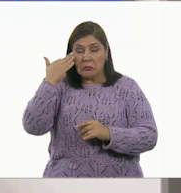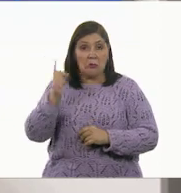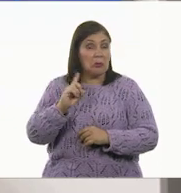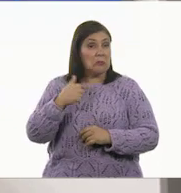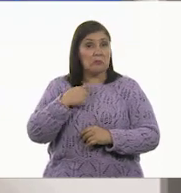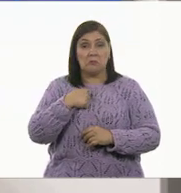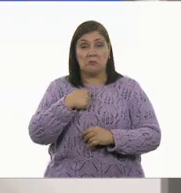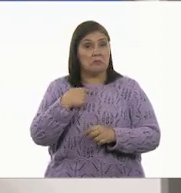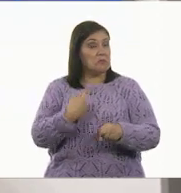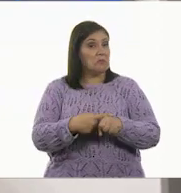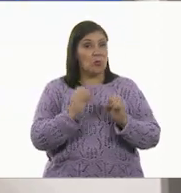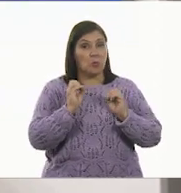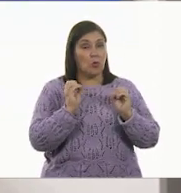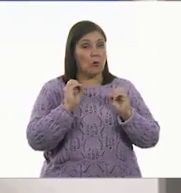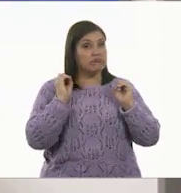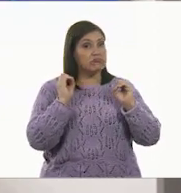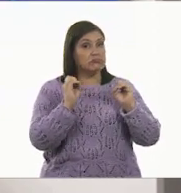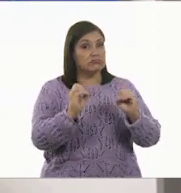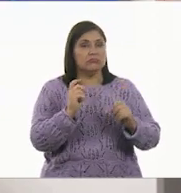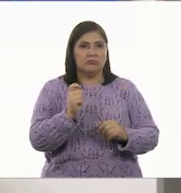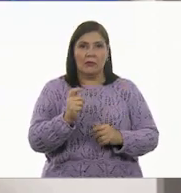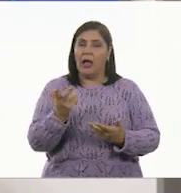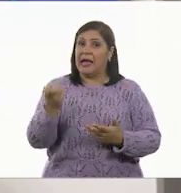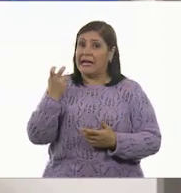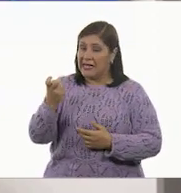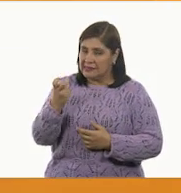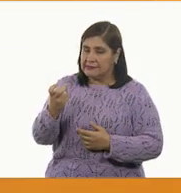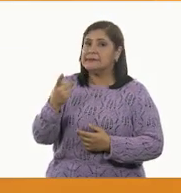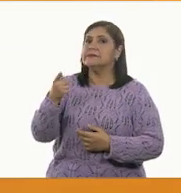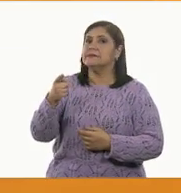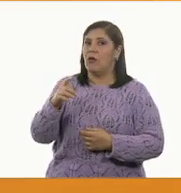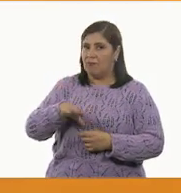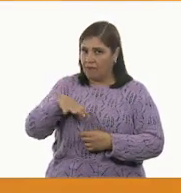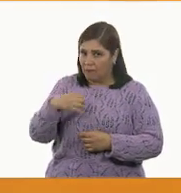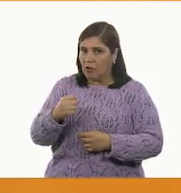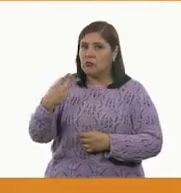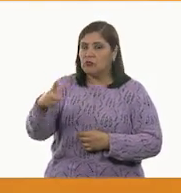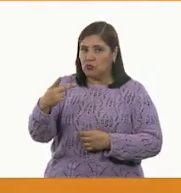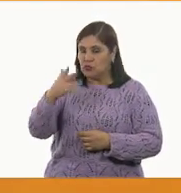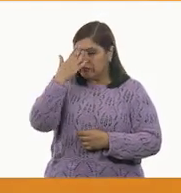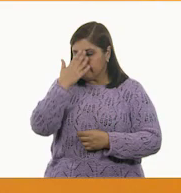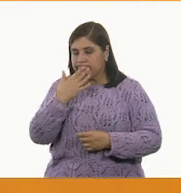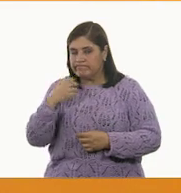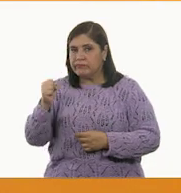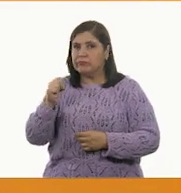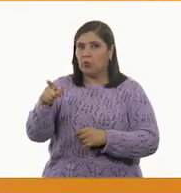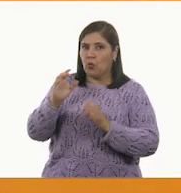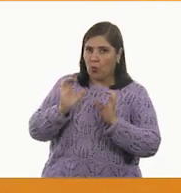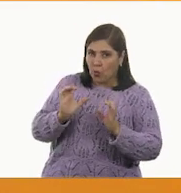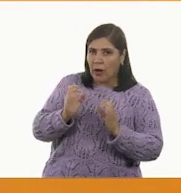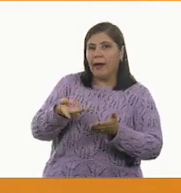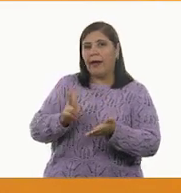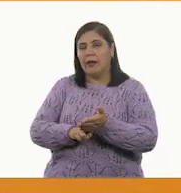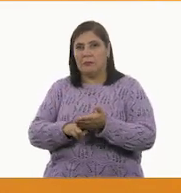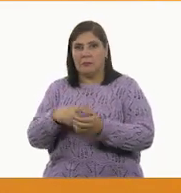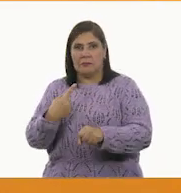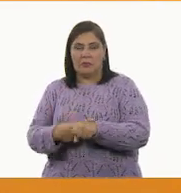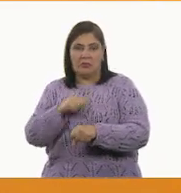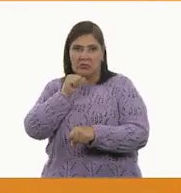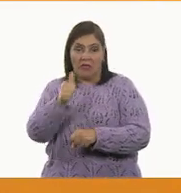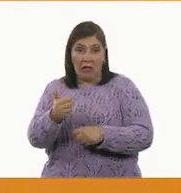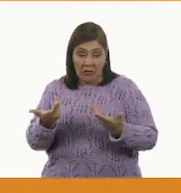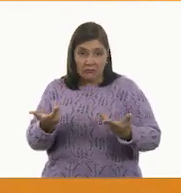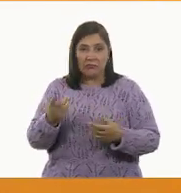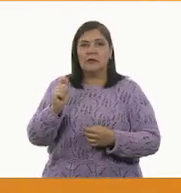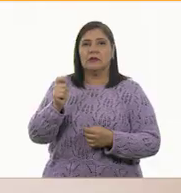Ok, bueno, excelente, eso es perfecto, eso es una parte de una fortaleza, que tú te cuides y que no te enfermes. Oh, sí. Ahora, aprendí a